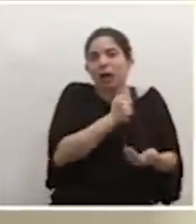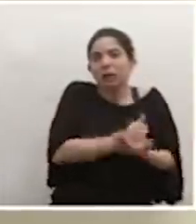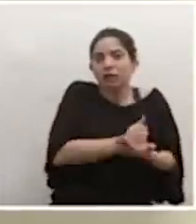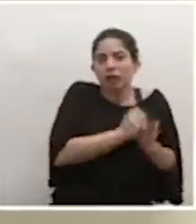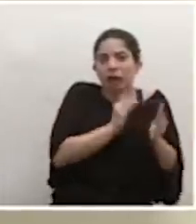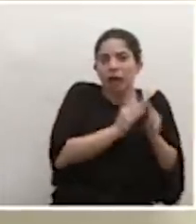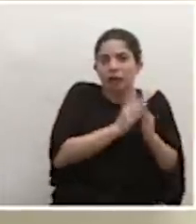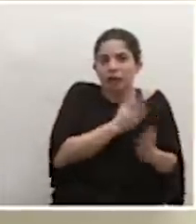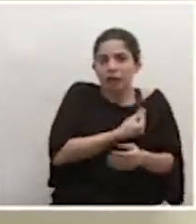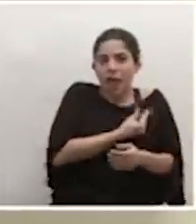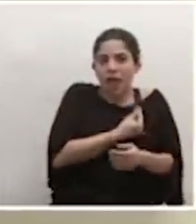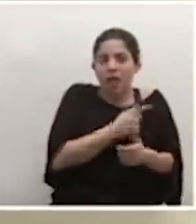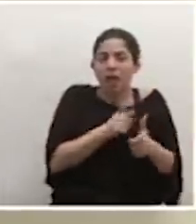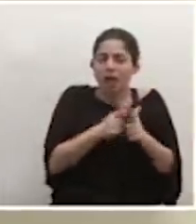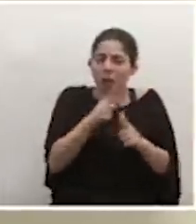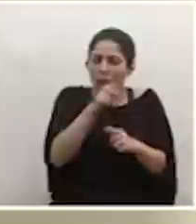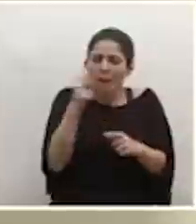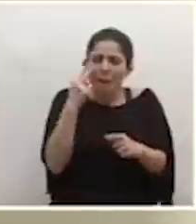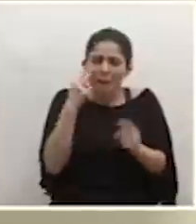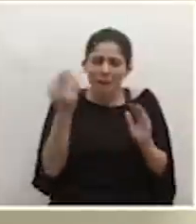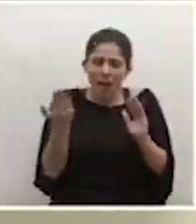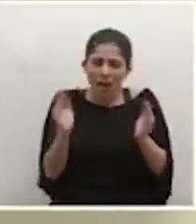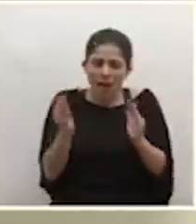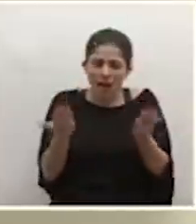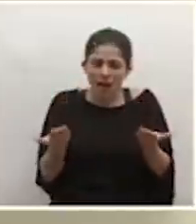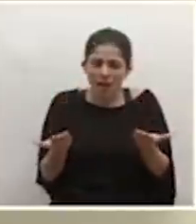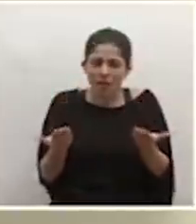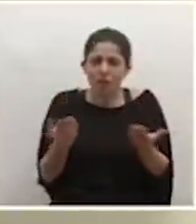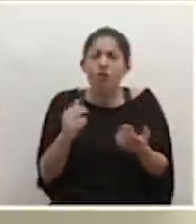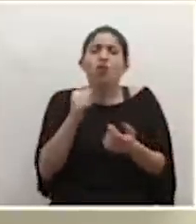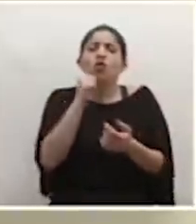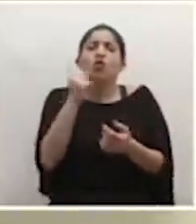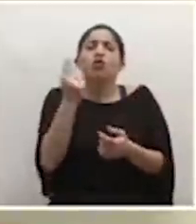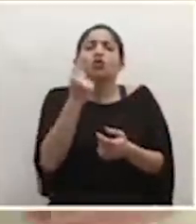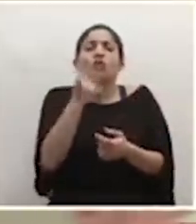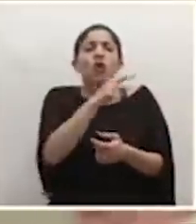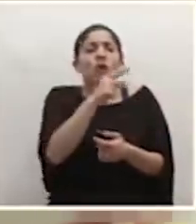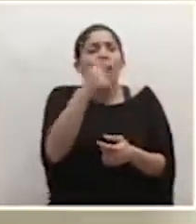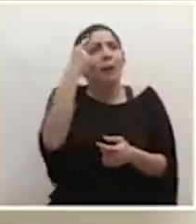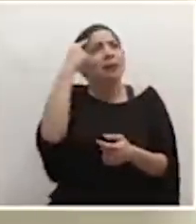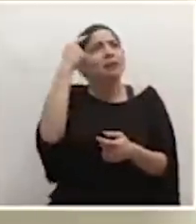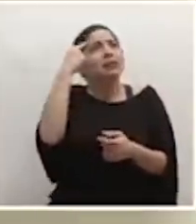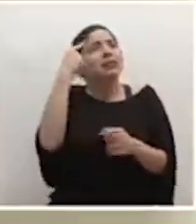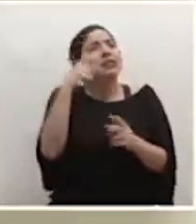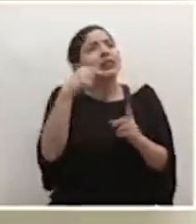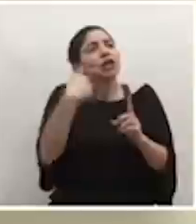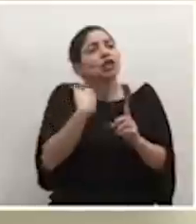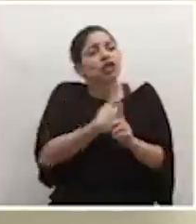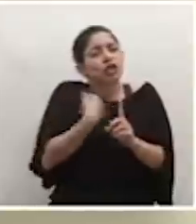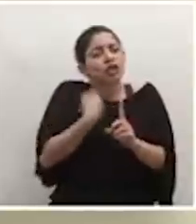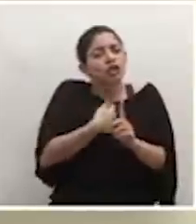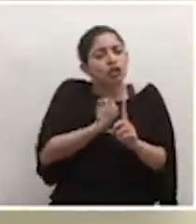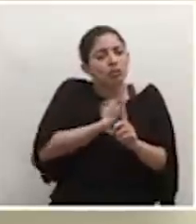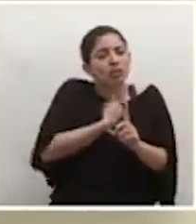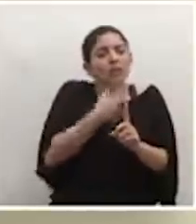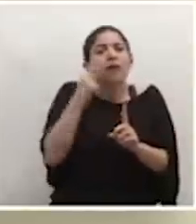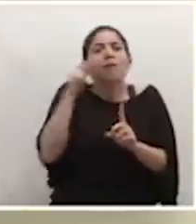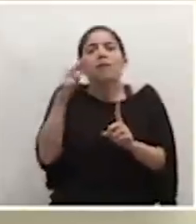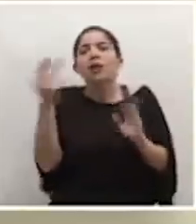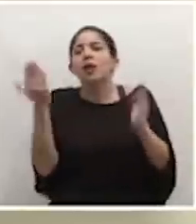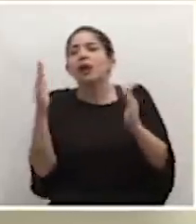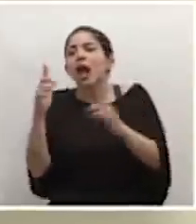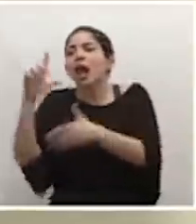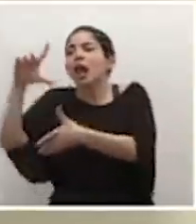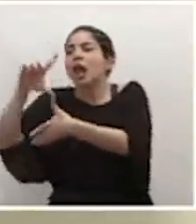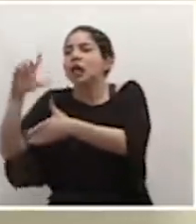balance, porque de repente como que no estamos viendo solamente la verdad, en frente de nosotros y no estamos viendo todo el contexto latinoamericano y lo que hemos avanzado hasta